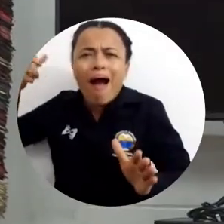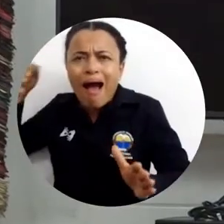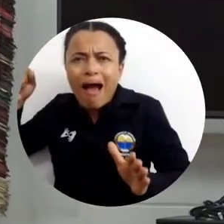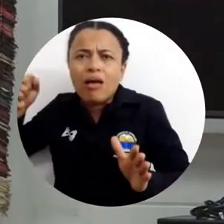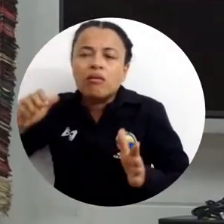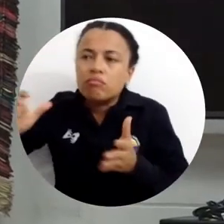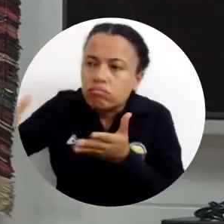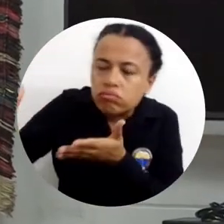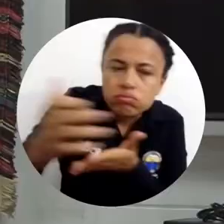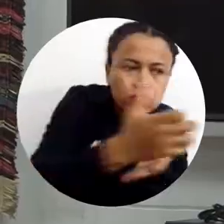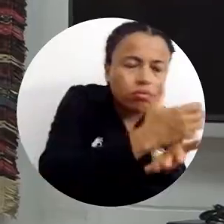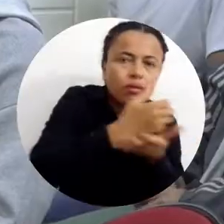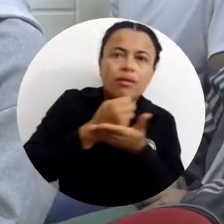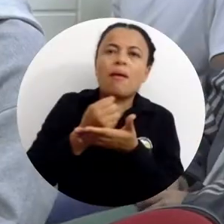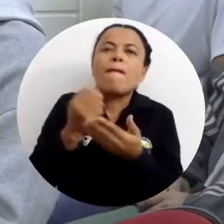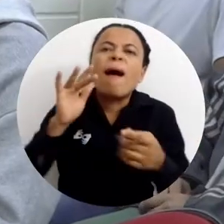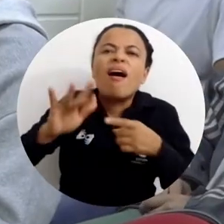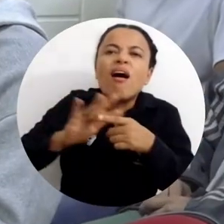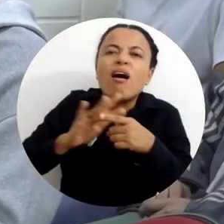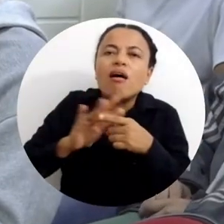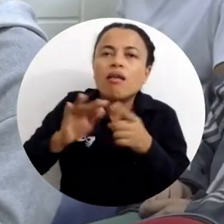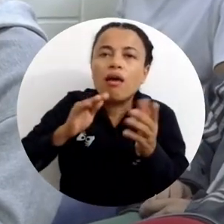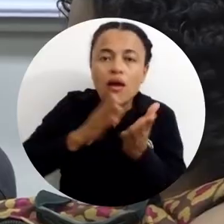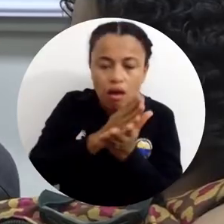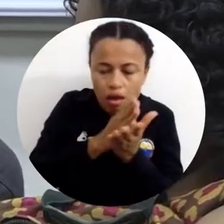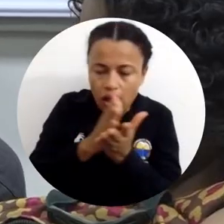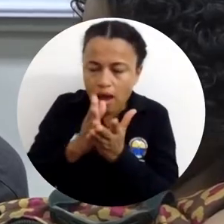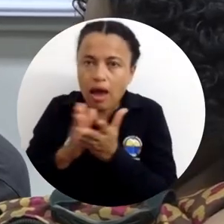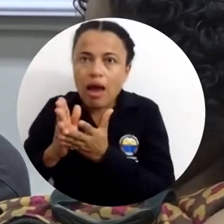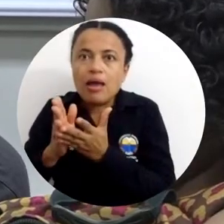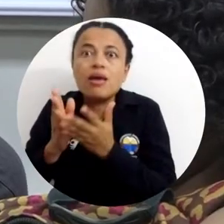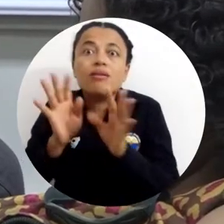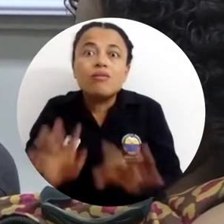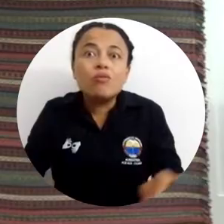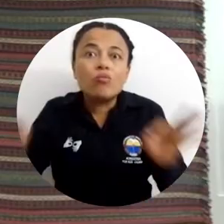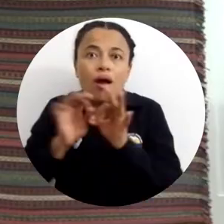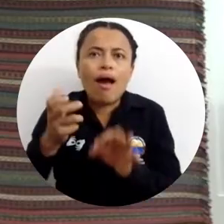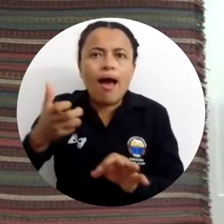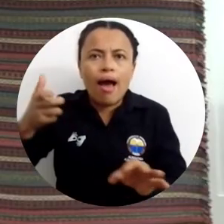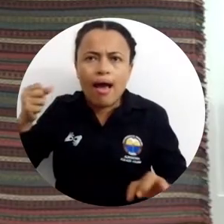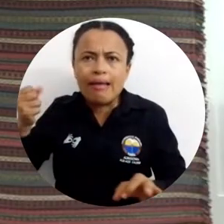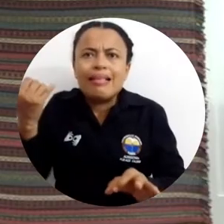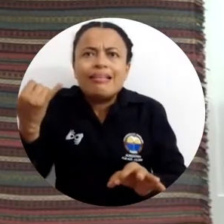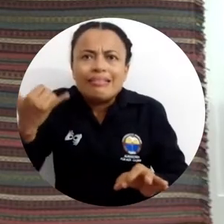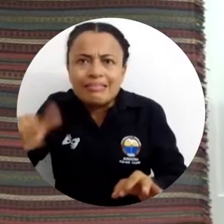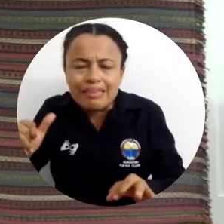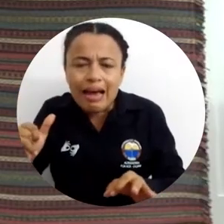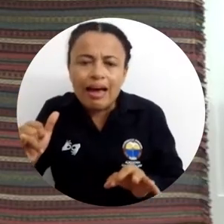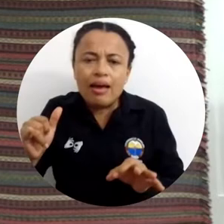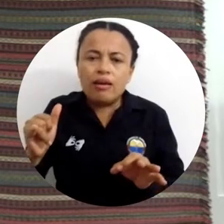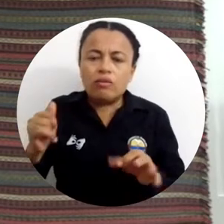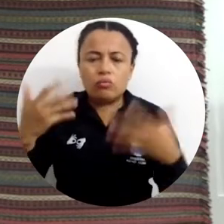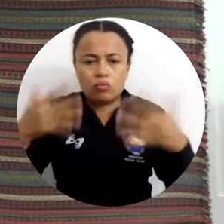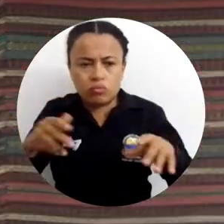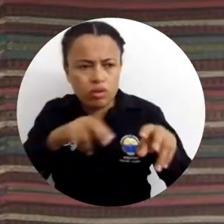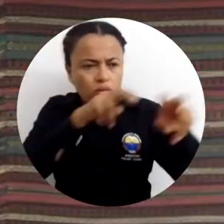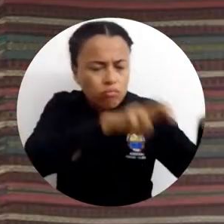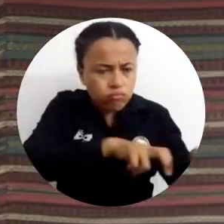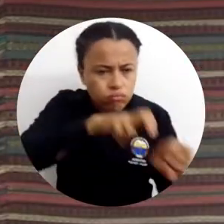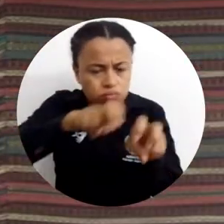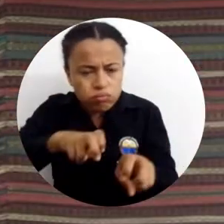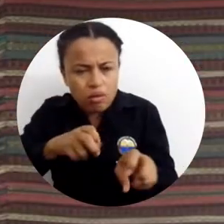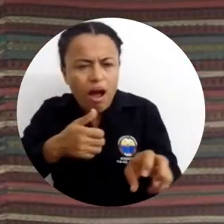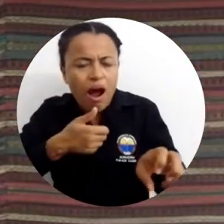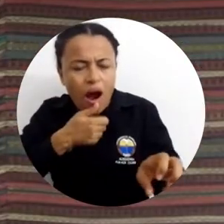los antiguos cenú, aplicados a un área donde tradicionalmente hubo una serie de implantaciones que